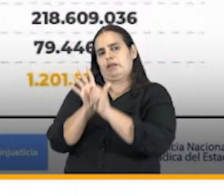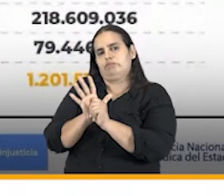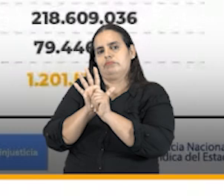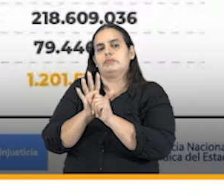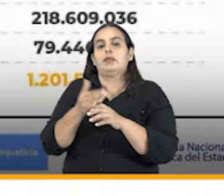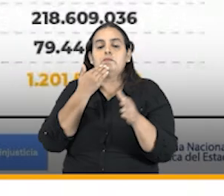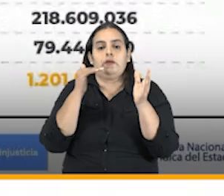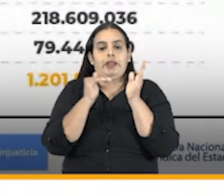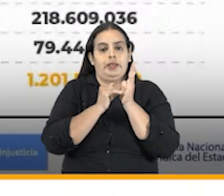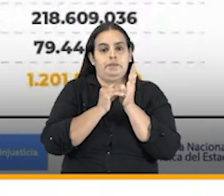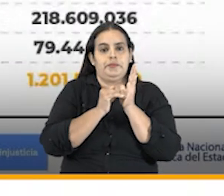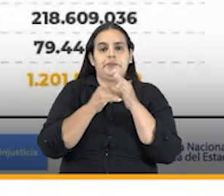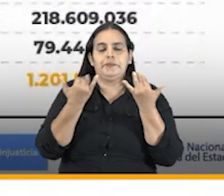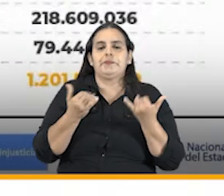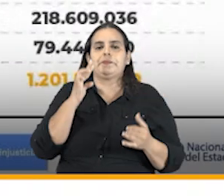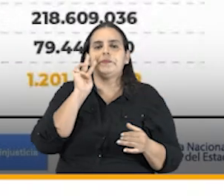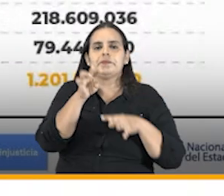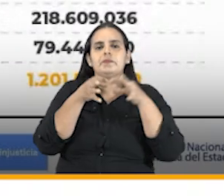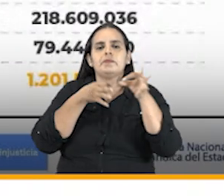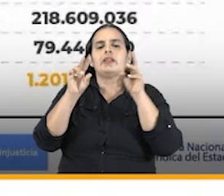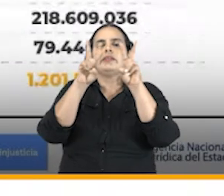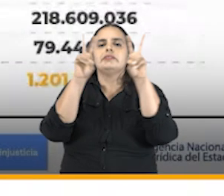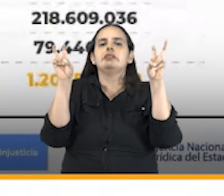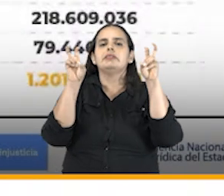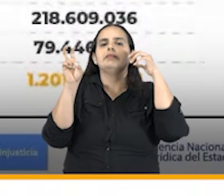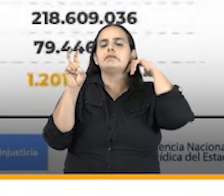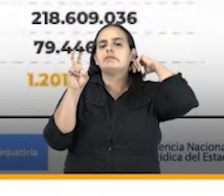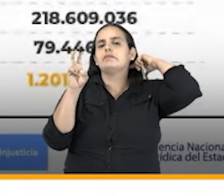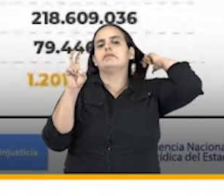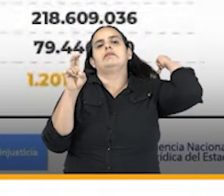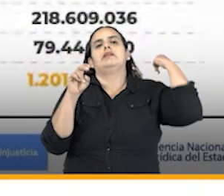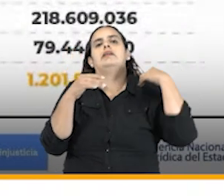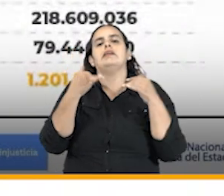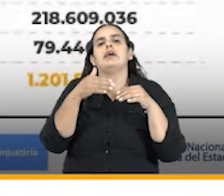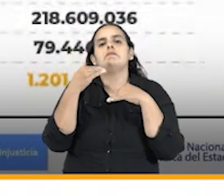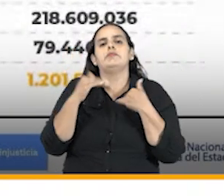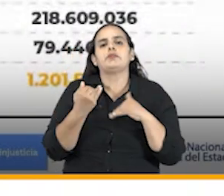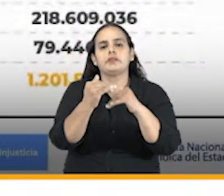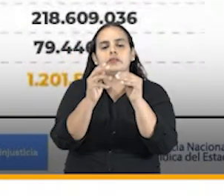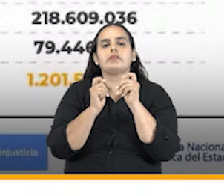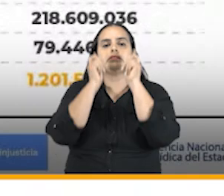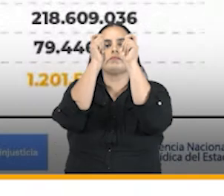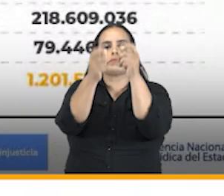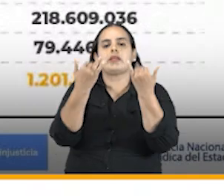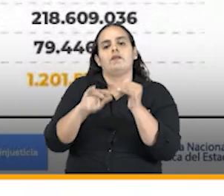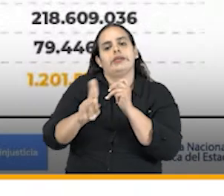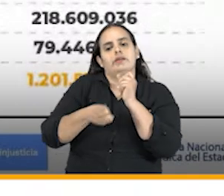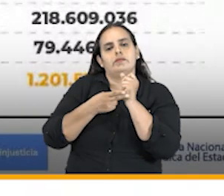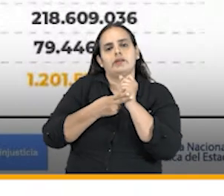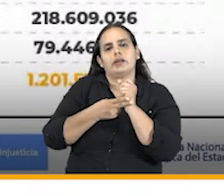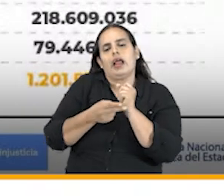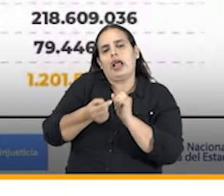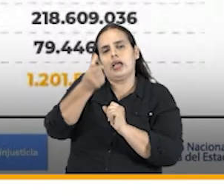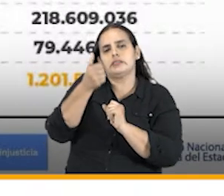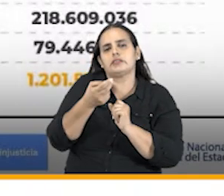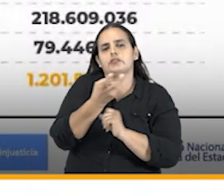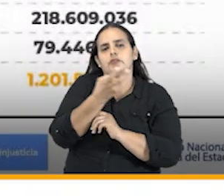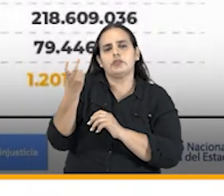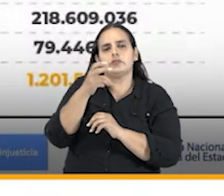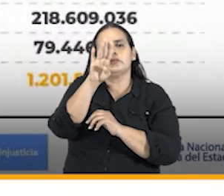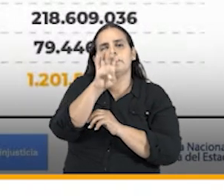por ejemplo en el tema de adjudicaciones de procesos tuvimos un ahorro cercano a los